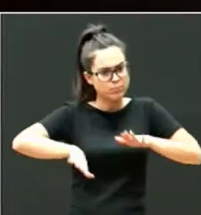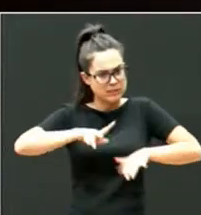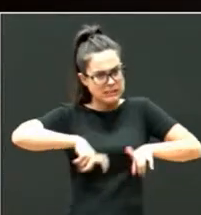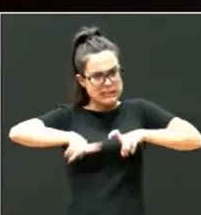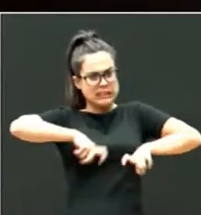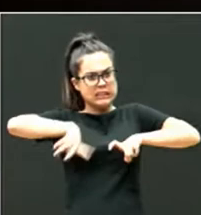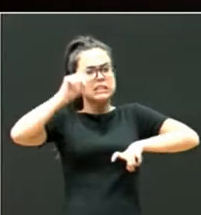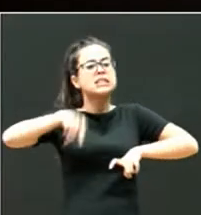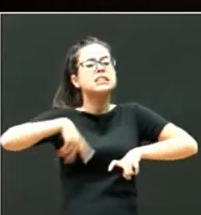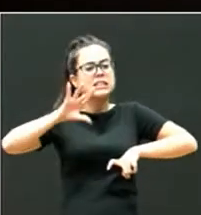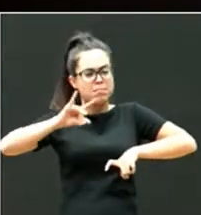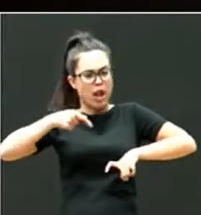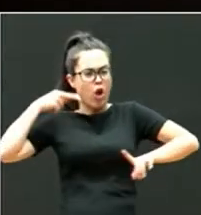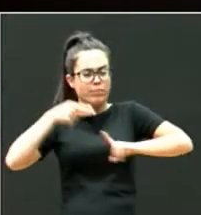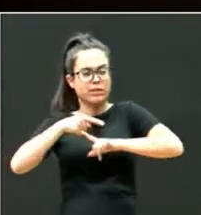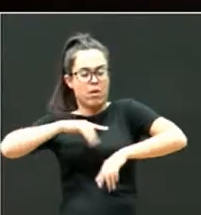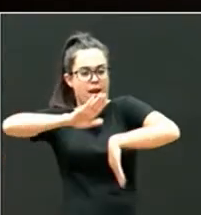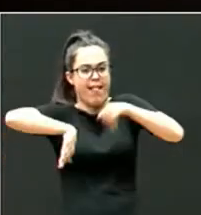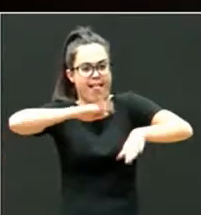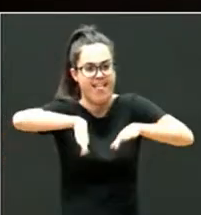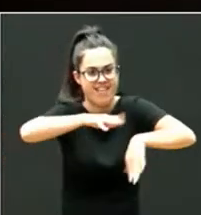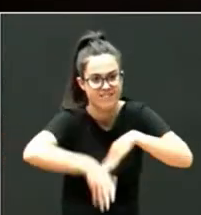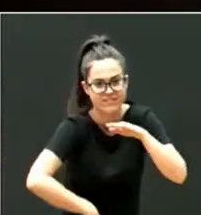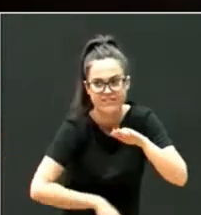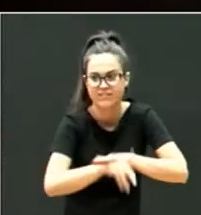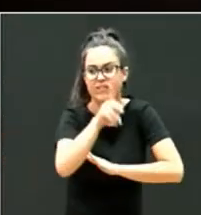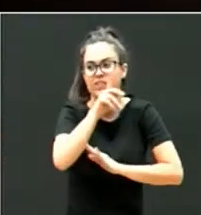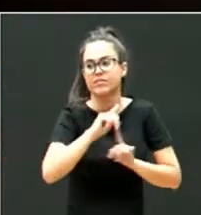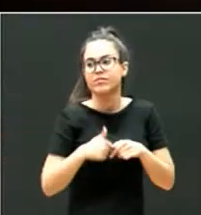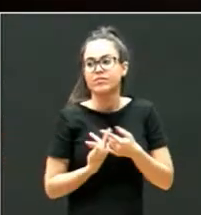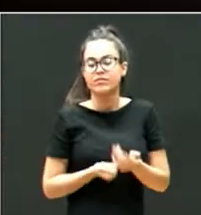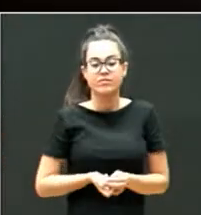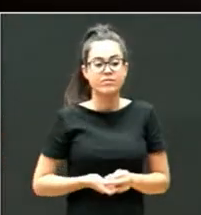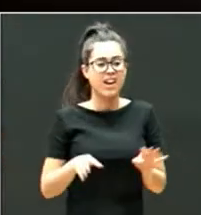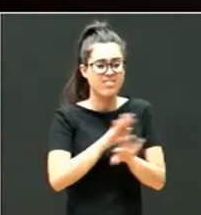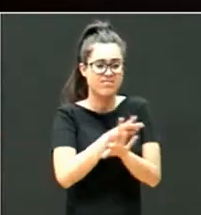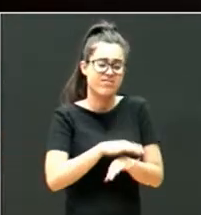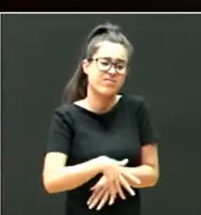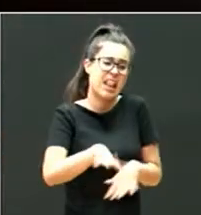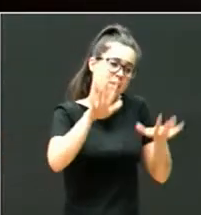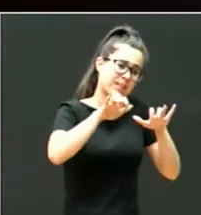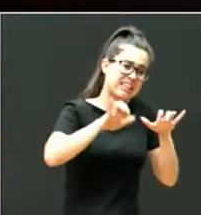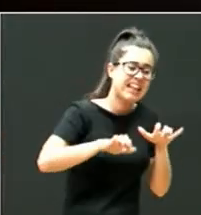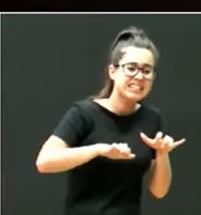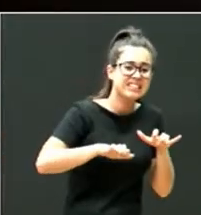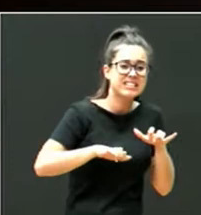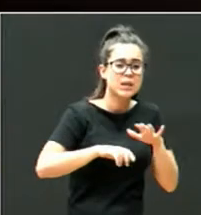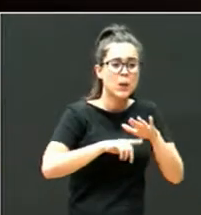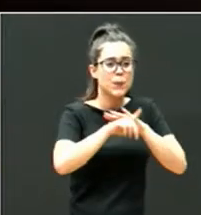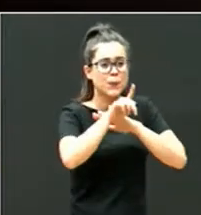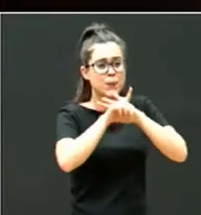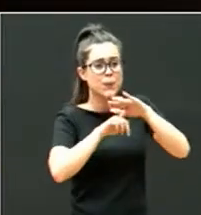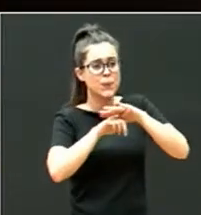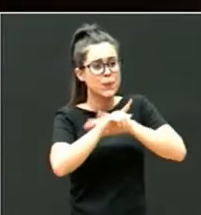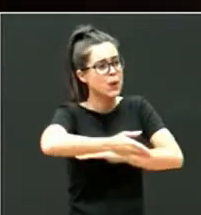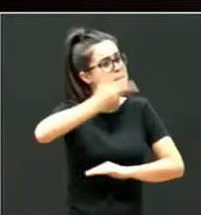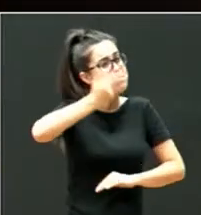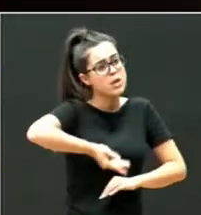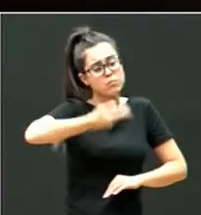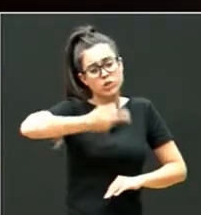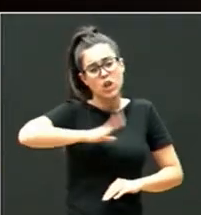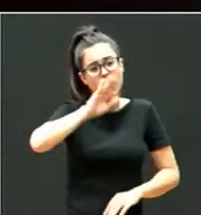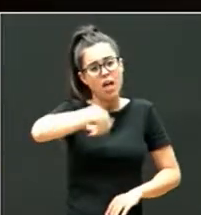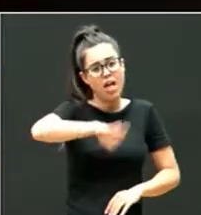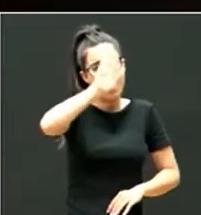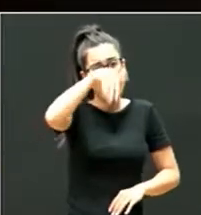Y las idas… Ya se murió Fidel, pero bueno. Las idas y venidas en los aprendizajes de estos niños son muy importantes. Parece que